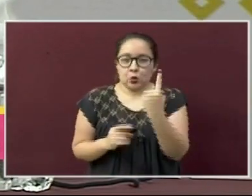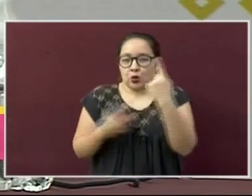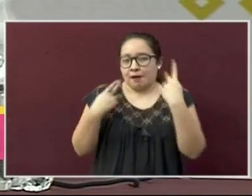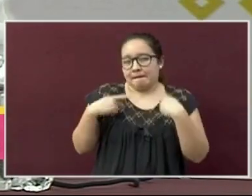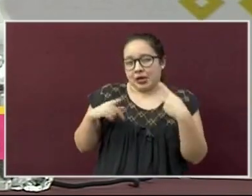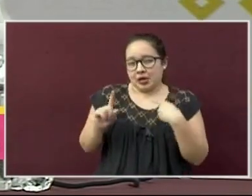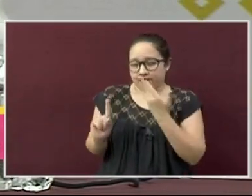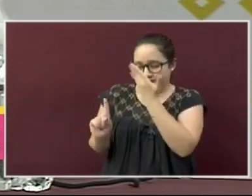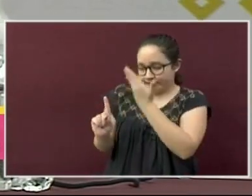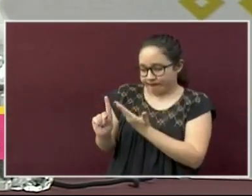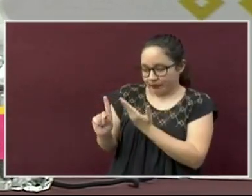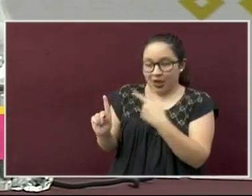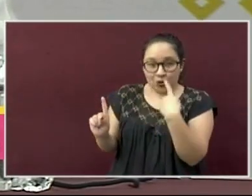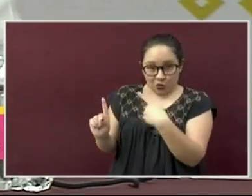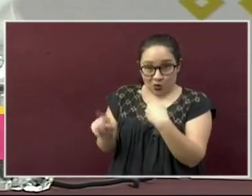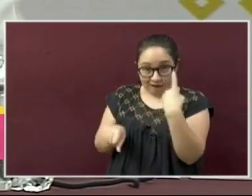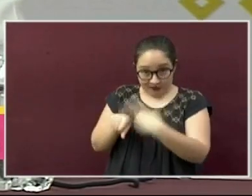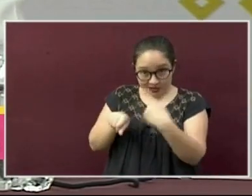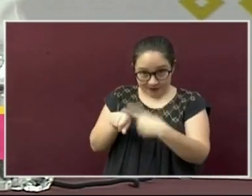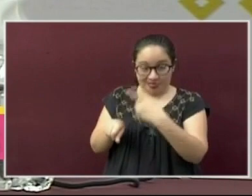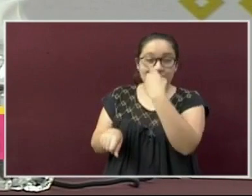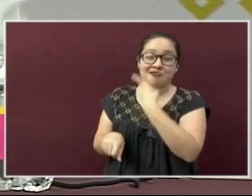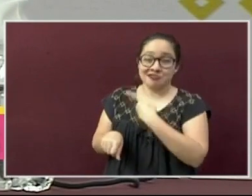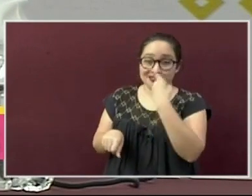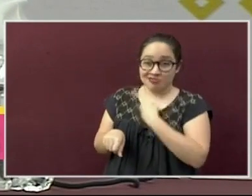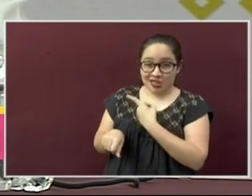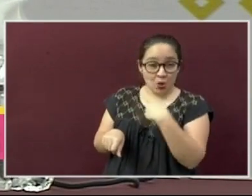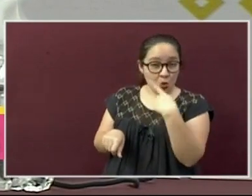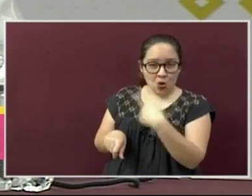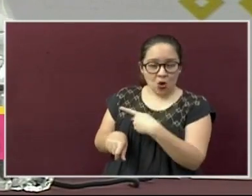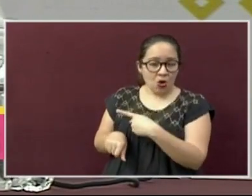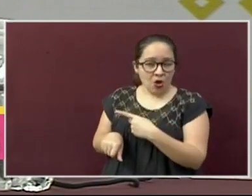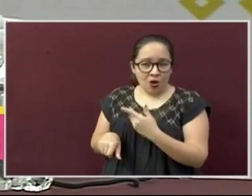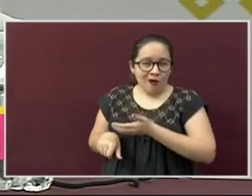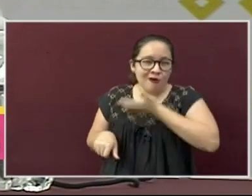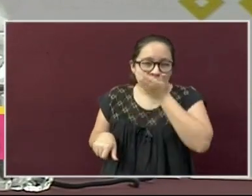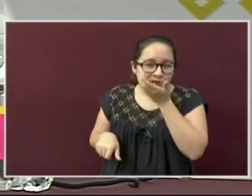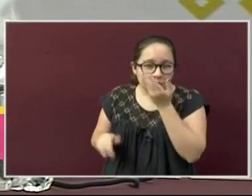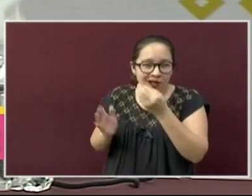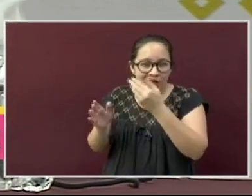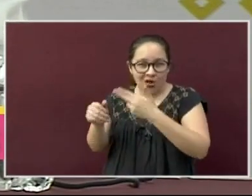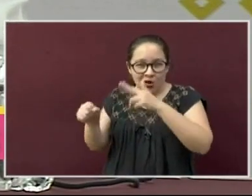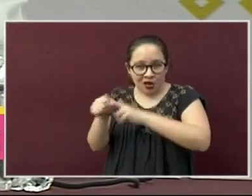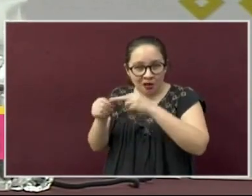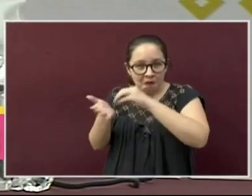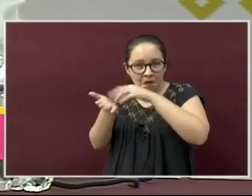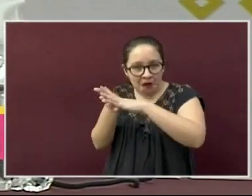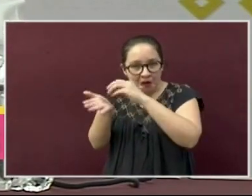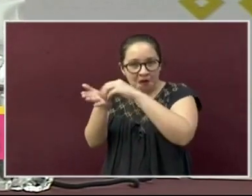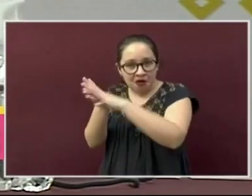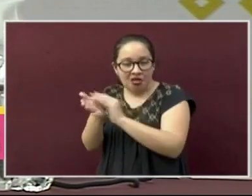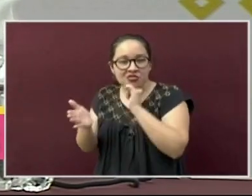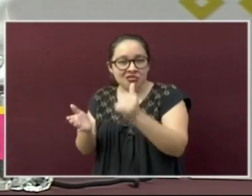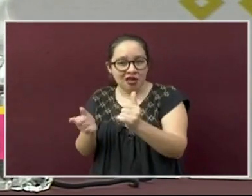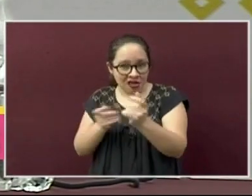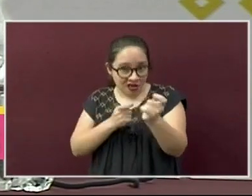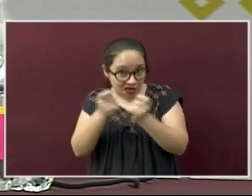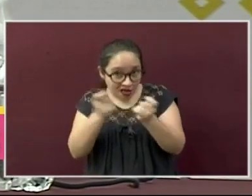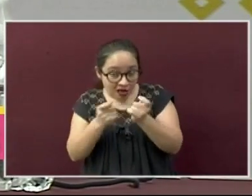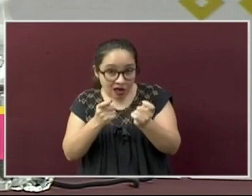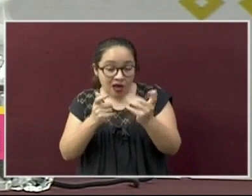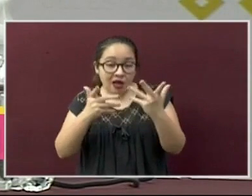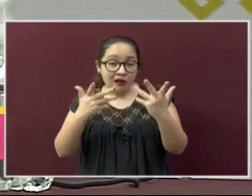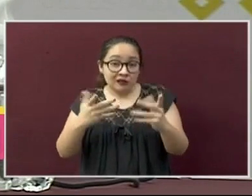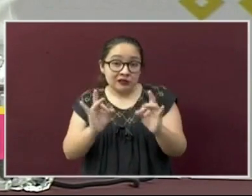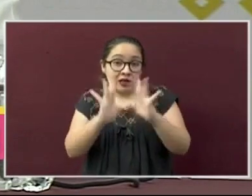que no lleva un control adecuado en su unidad de salud y que se enferme de coronavirus. Los resultados,